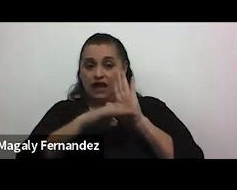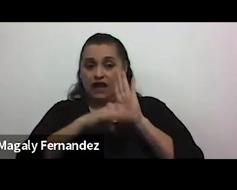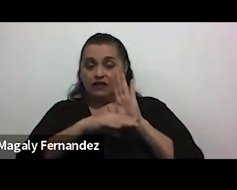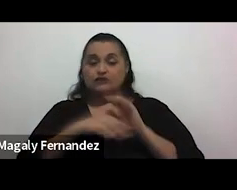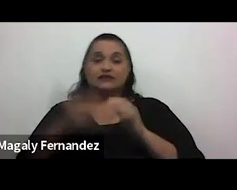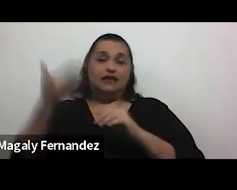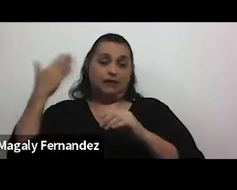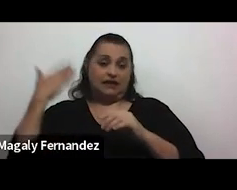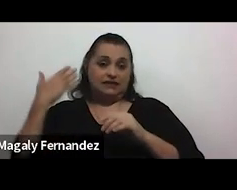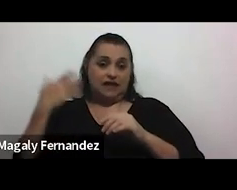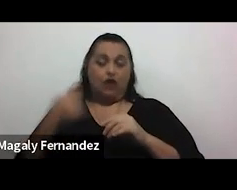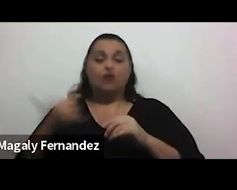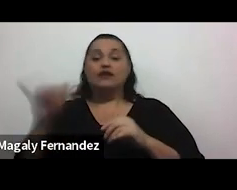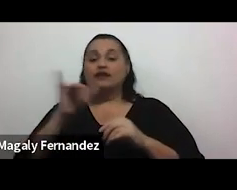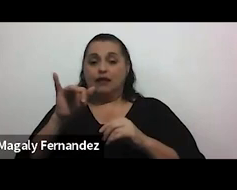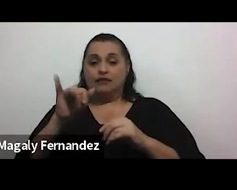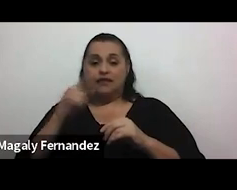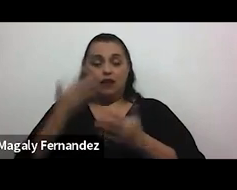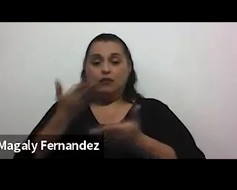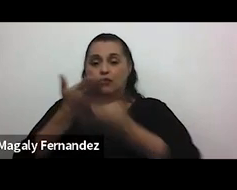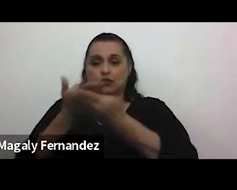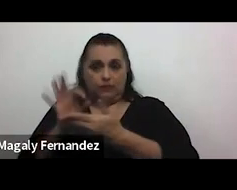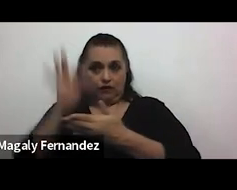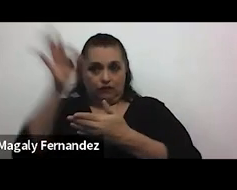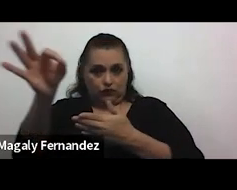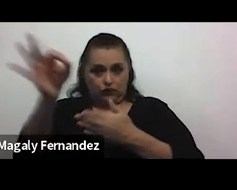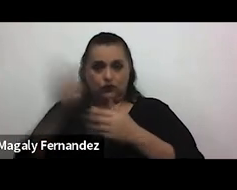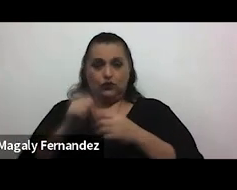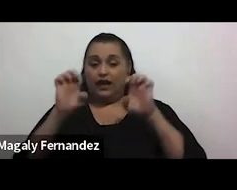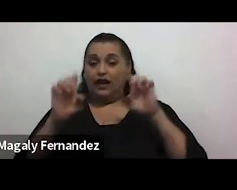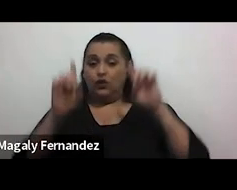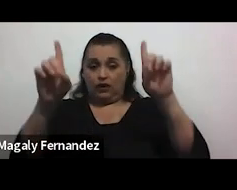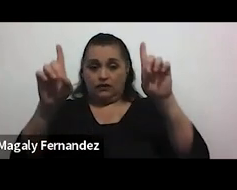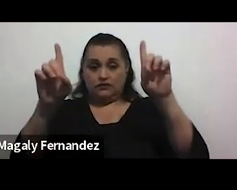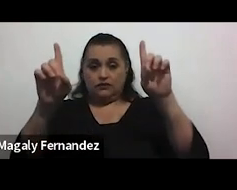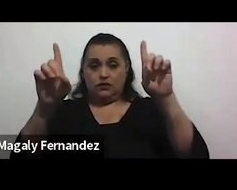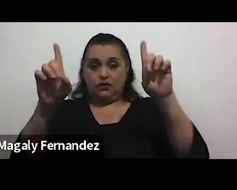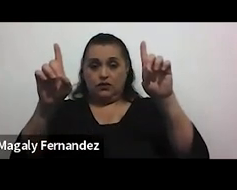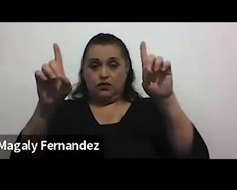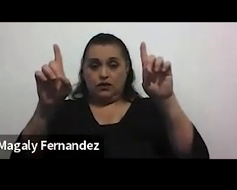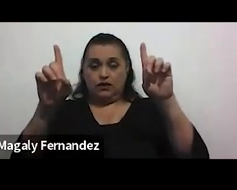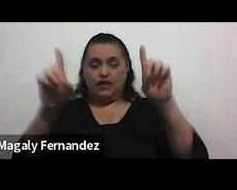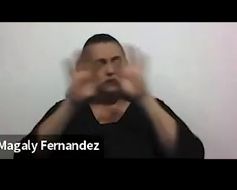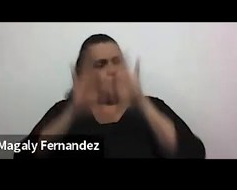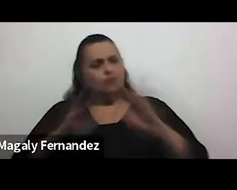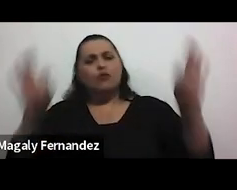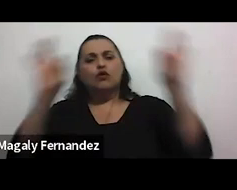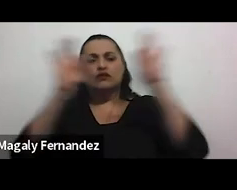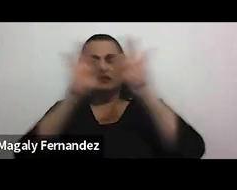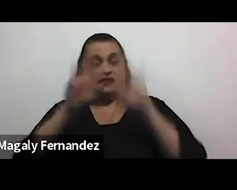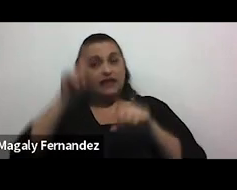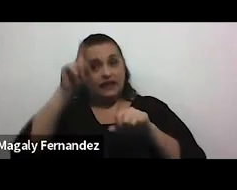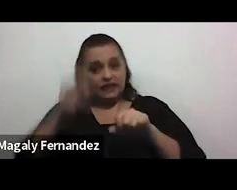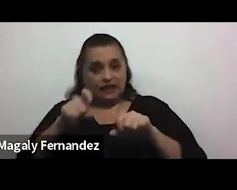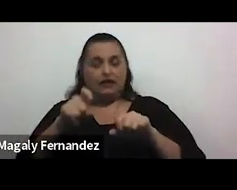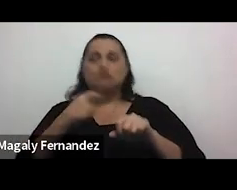y con la mirada puesta en el futuro la educación es importantísima y tenemos que tomar la